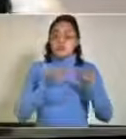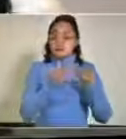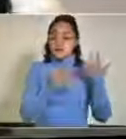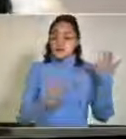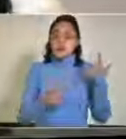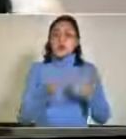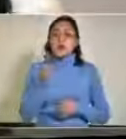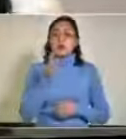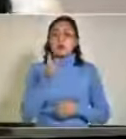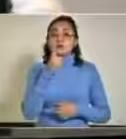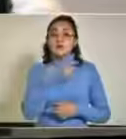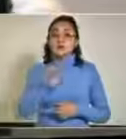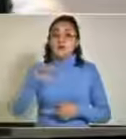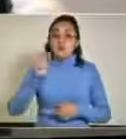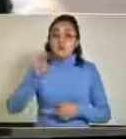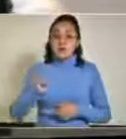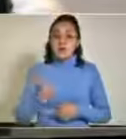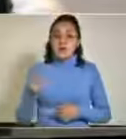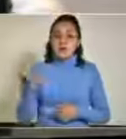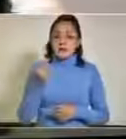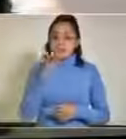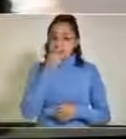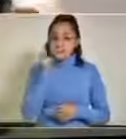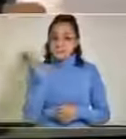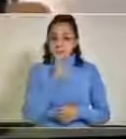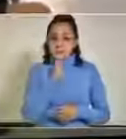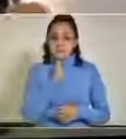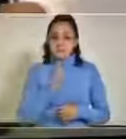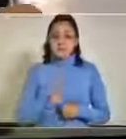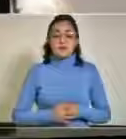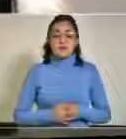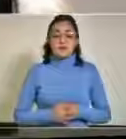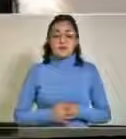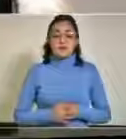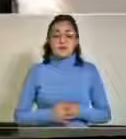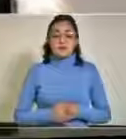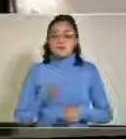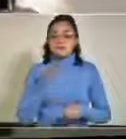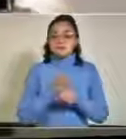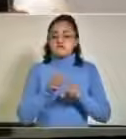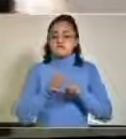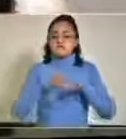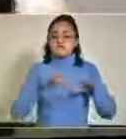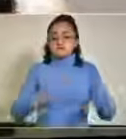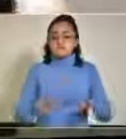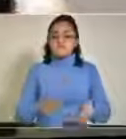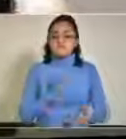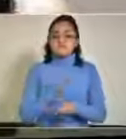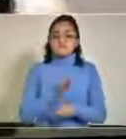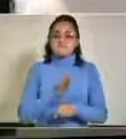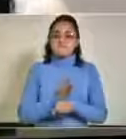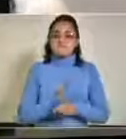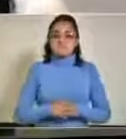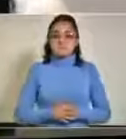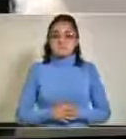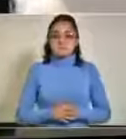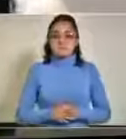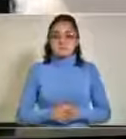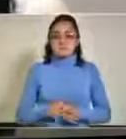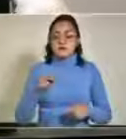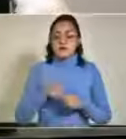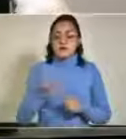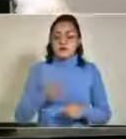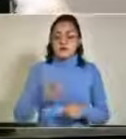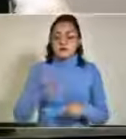199 requieren ventilación mecánica asistida. Están distribuidos de la siguiente manera. En